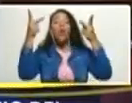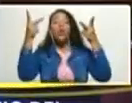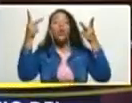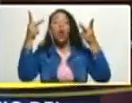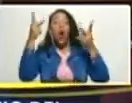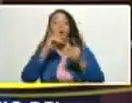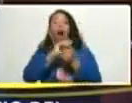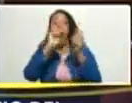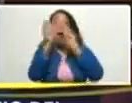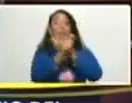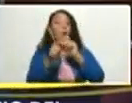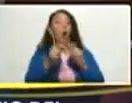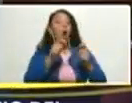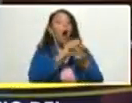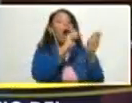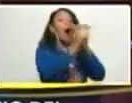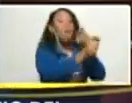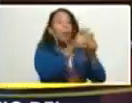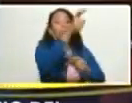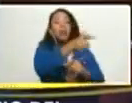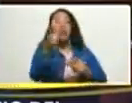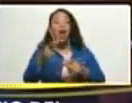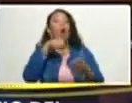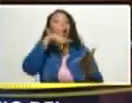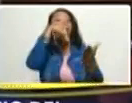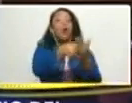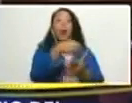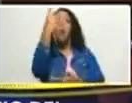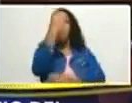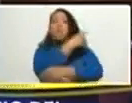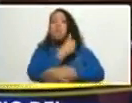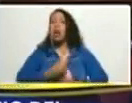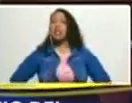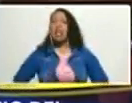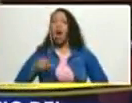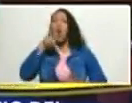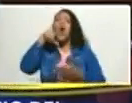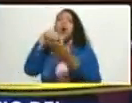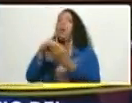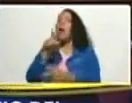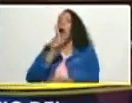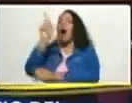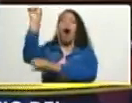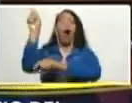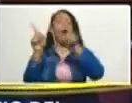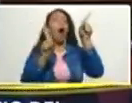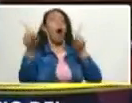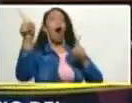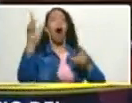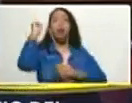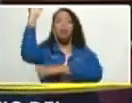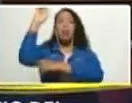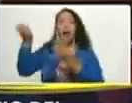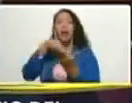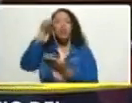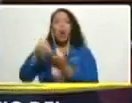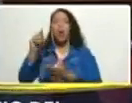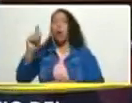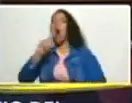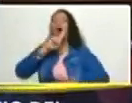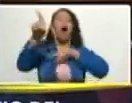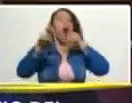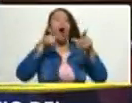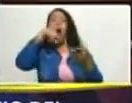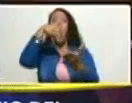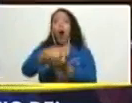sustituir los poderes públicos de nombrarnos un presidente de nombrarnos una asamblea nacional de nombrarnos un poder judicial